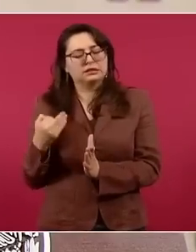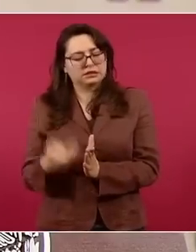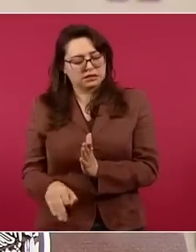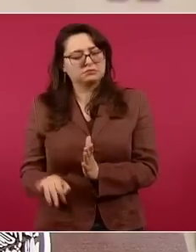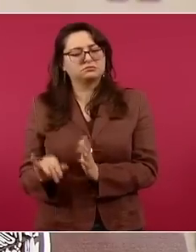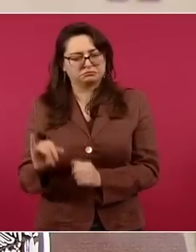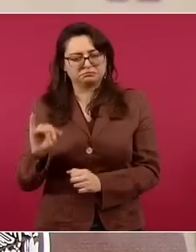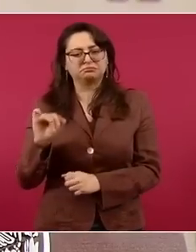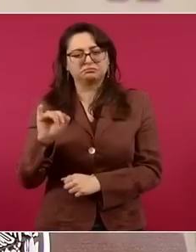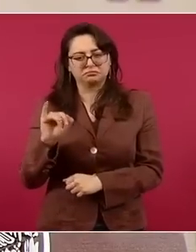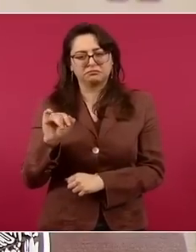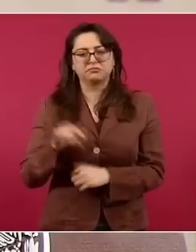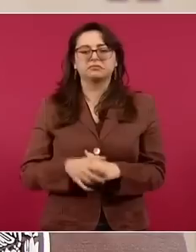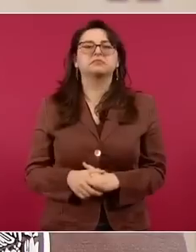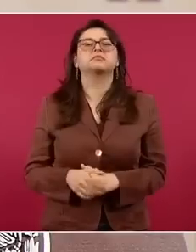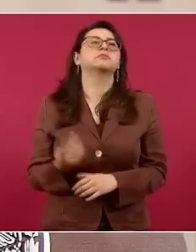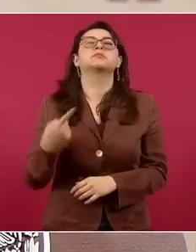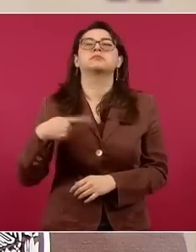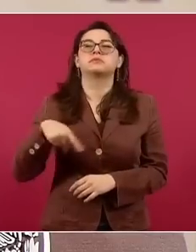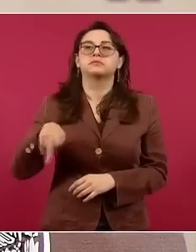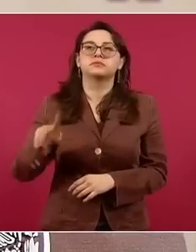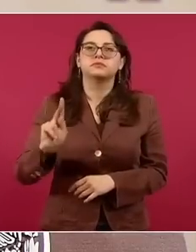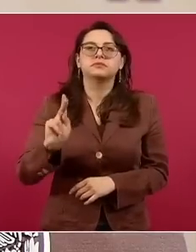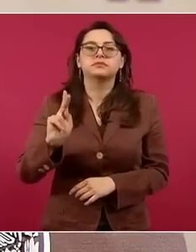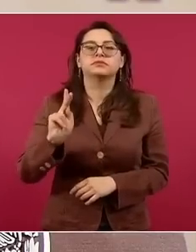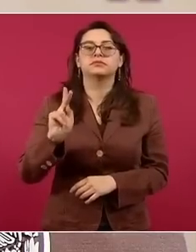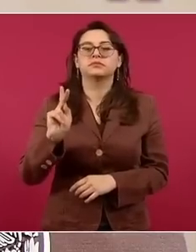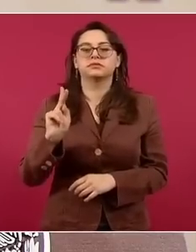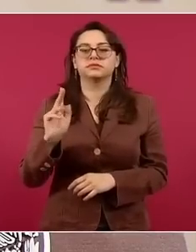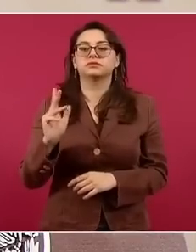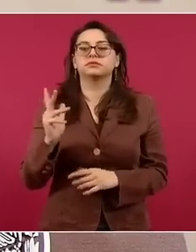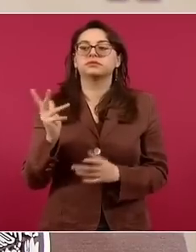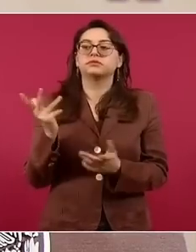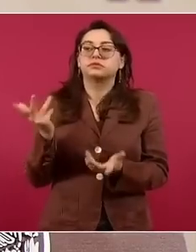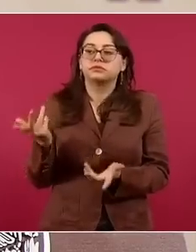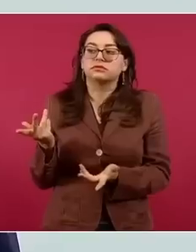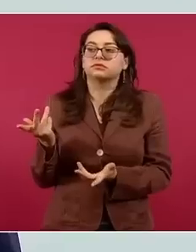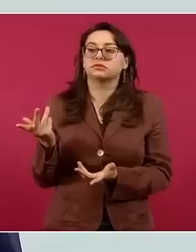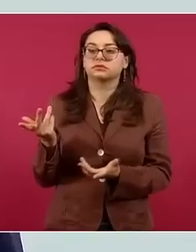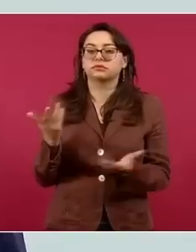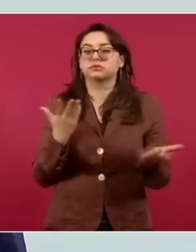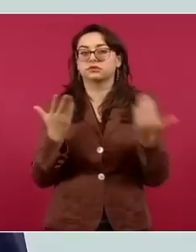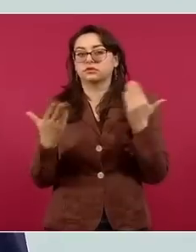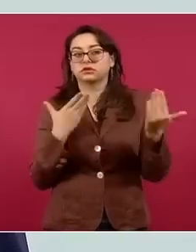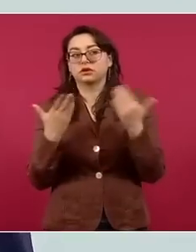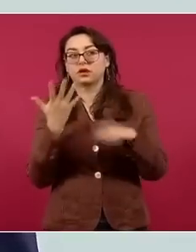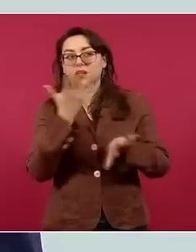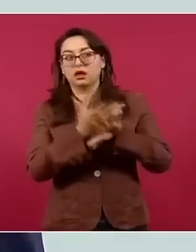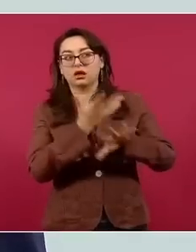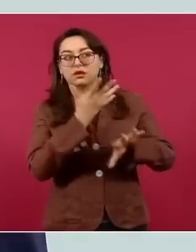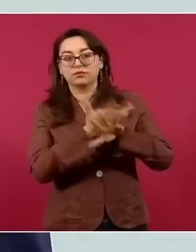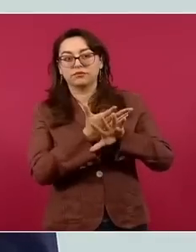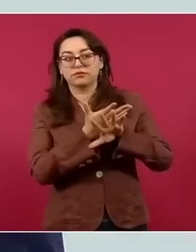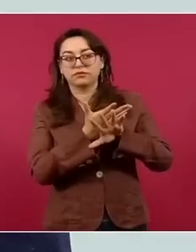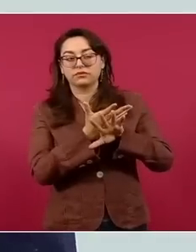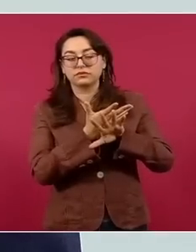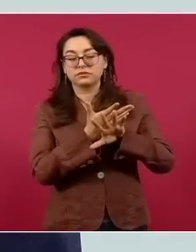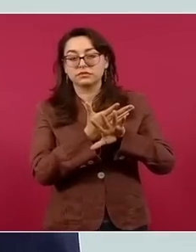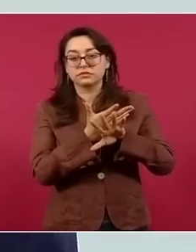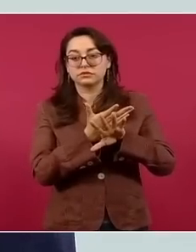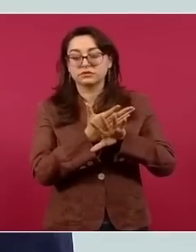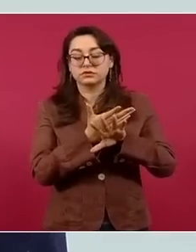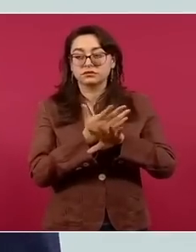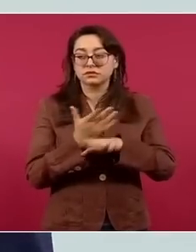pensemos 10 veces más o 100 veces más el subregistro que tenemos en Estados Unidos, en México, no se compara